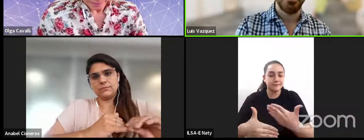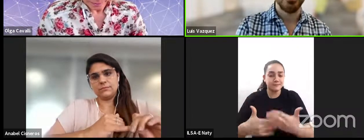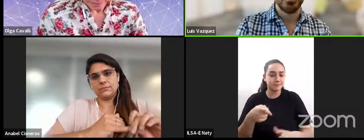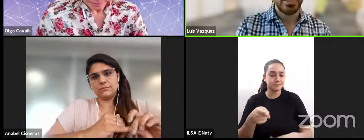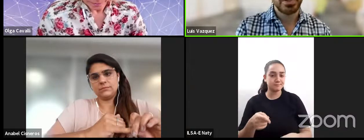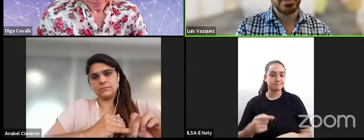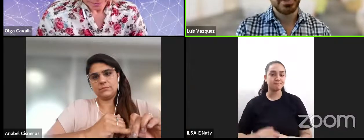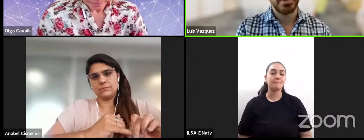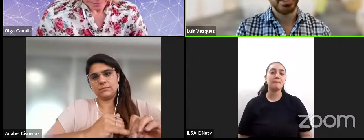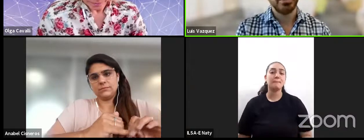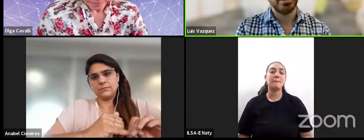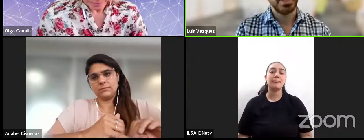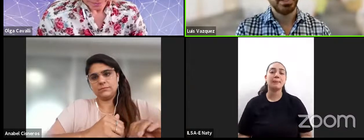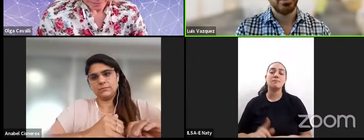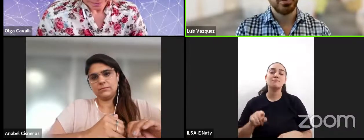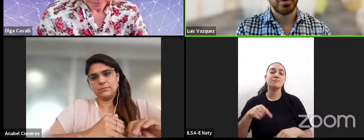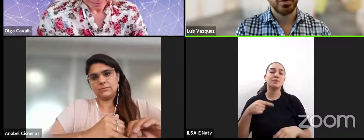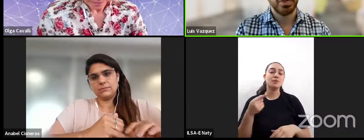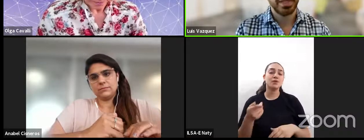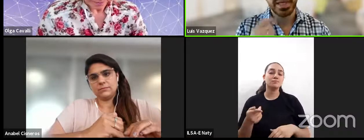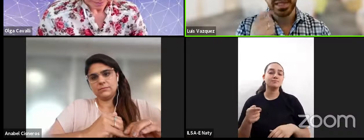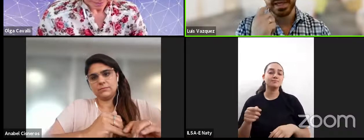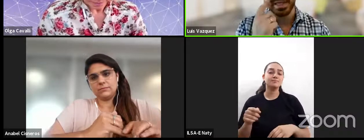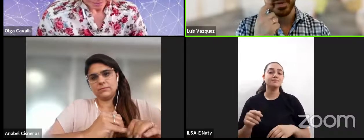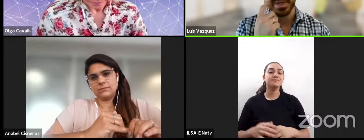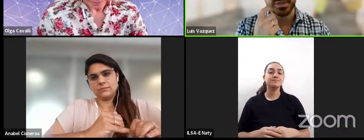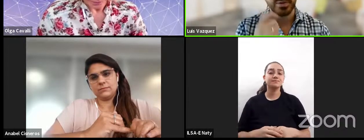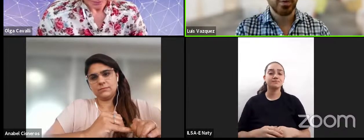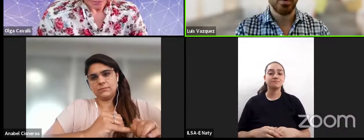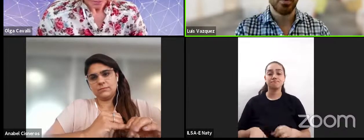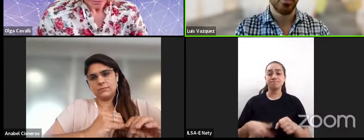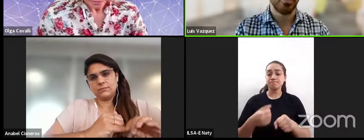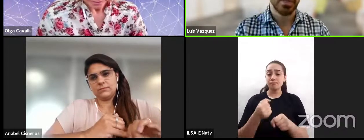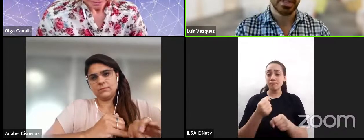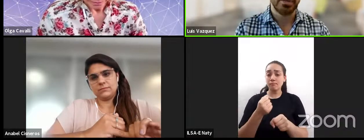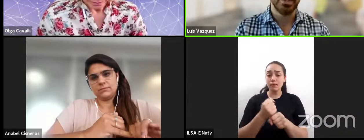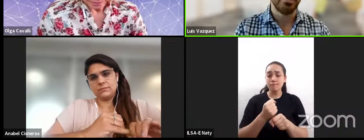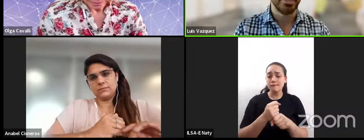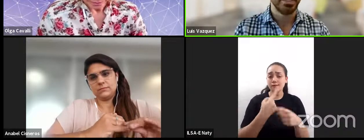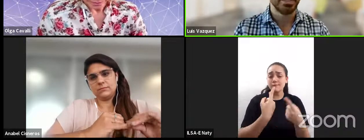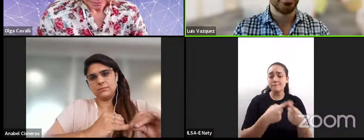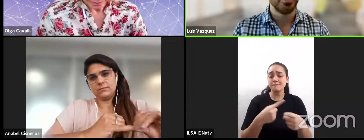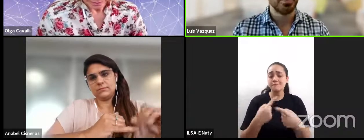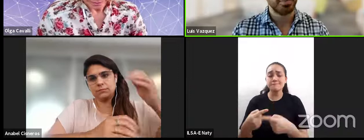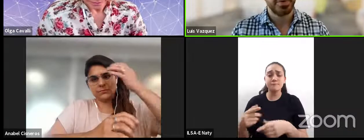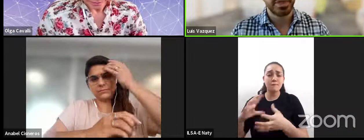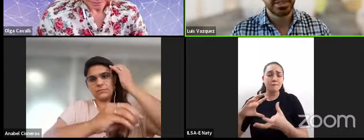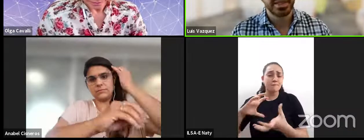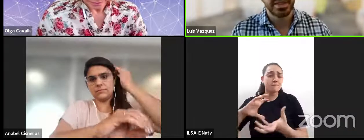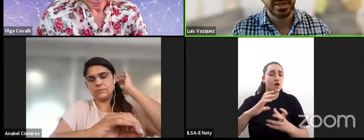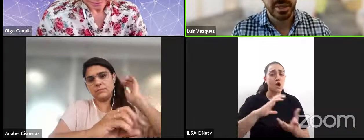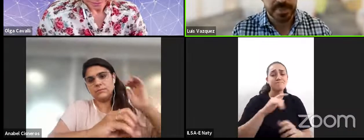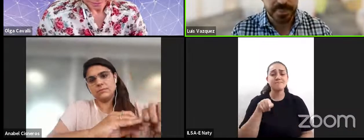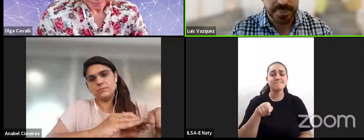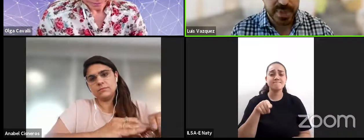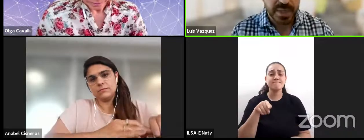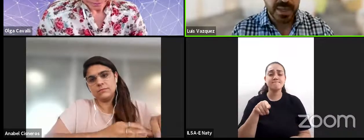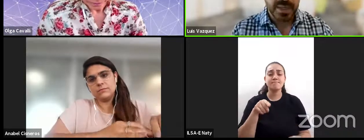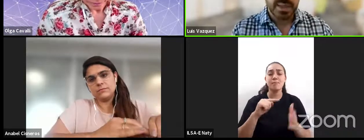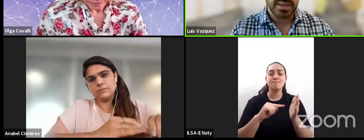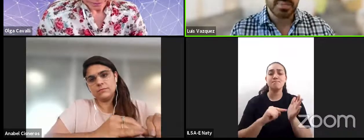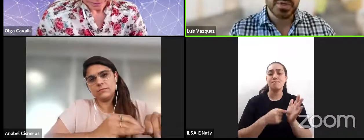por otro lado estamos trabajando también con distintas alternativas o tratando de identificar en qué puntos podrían ser de